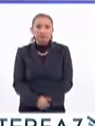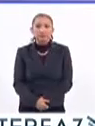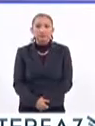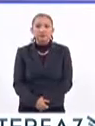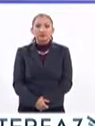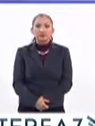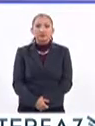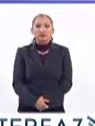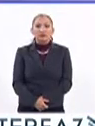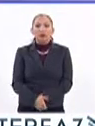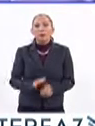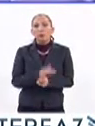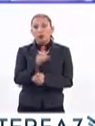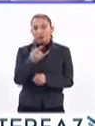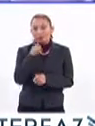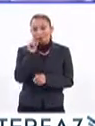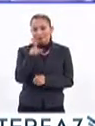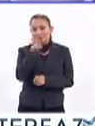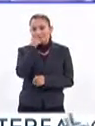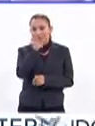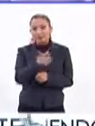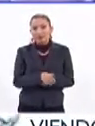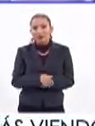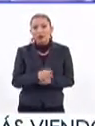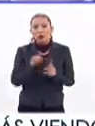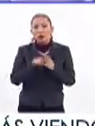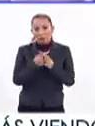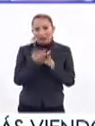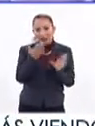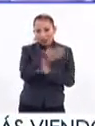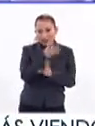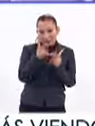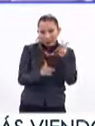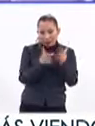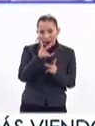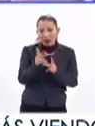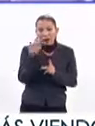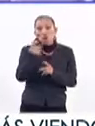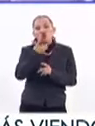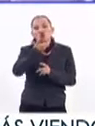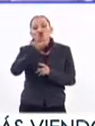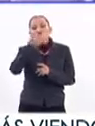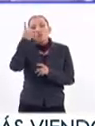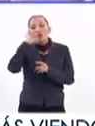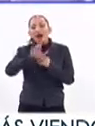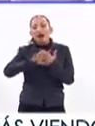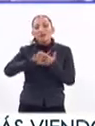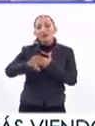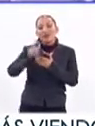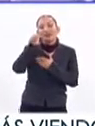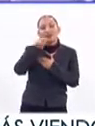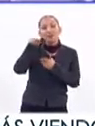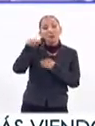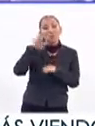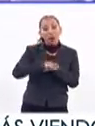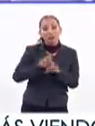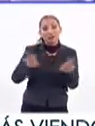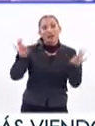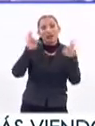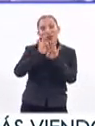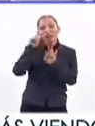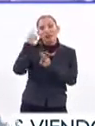porque como bien mencioné en el principio de la charla, la cultura de la prevención siempre será la más